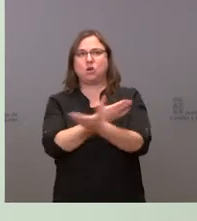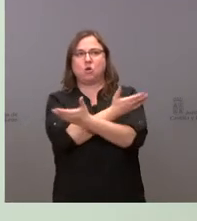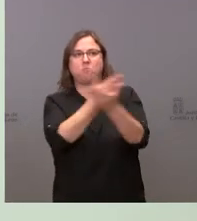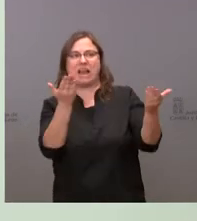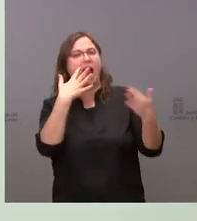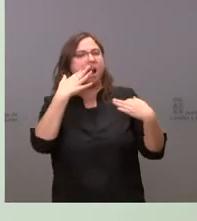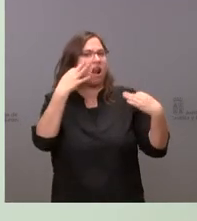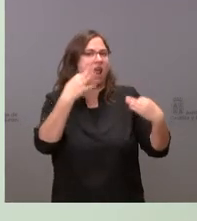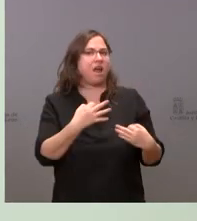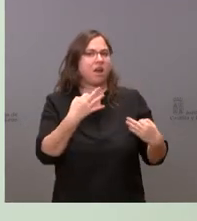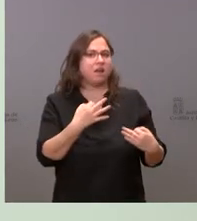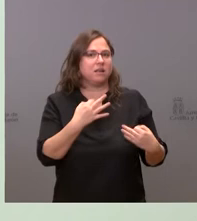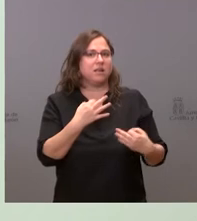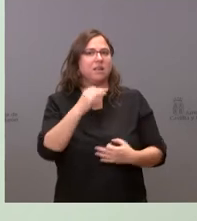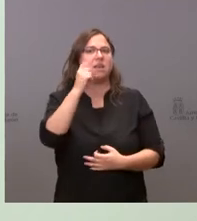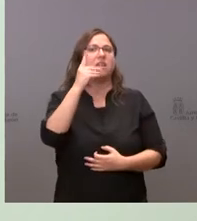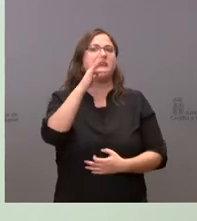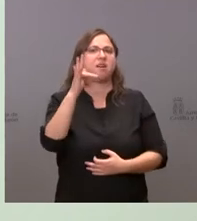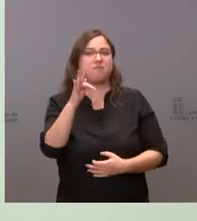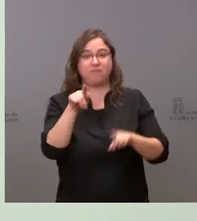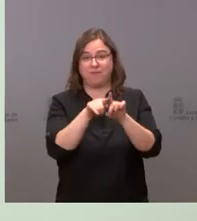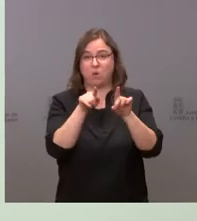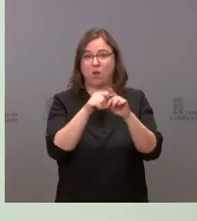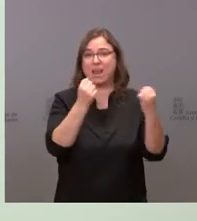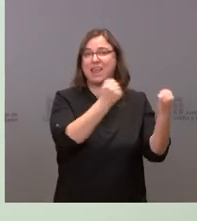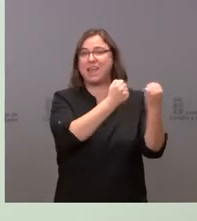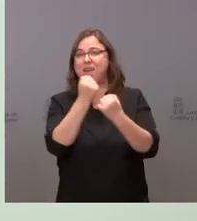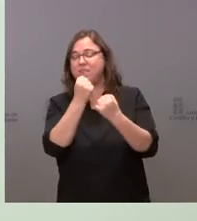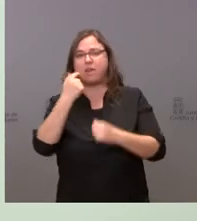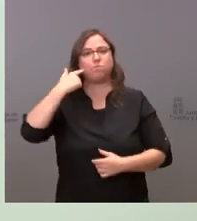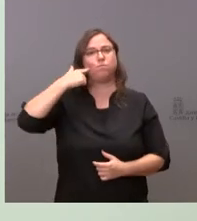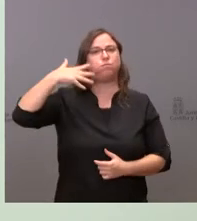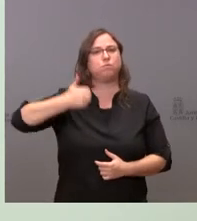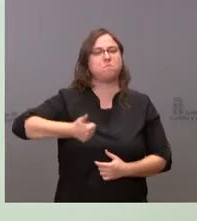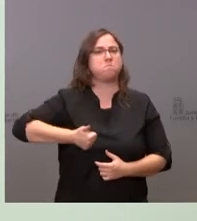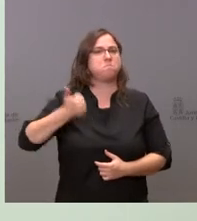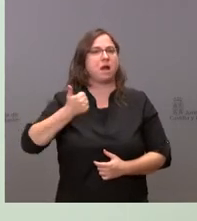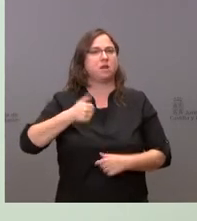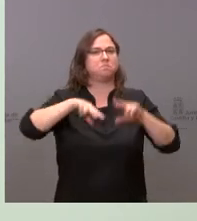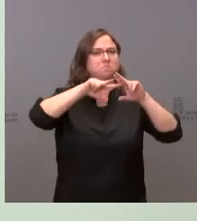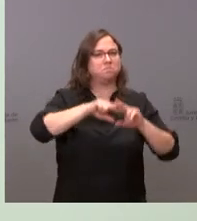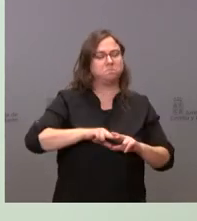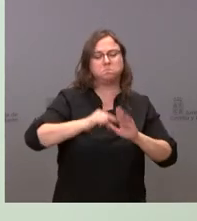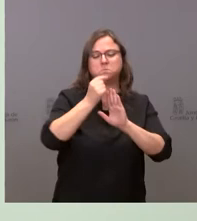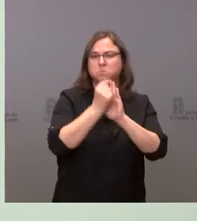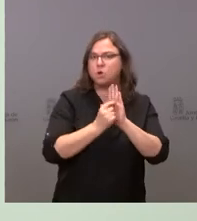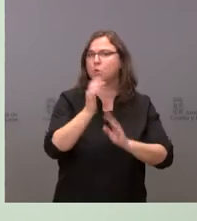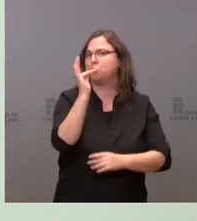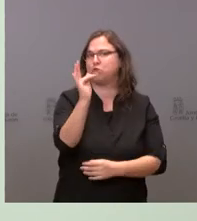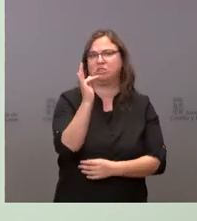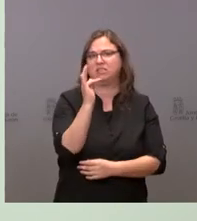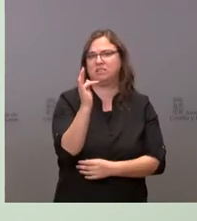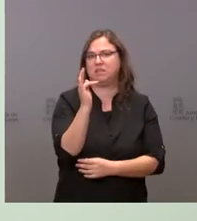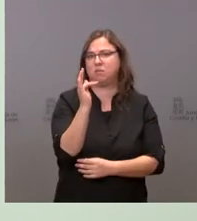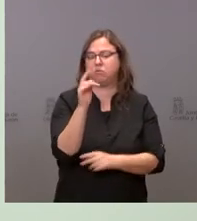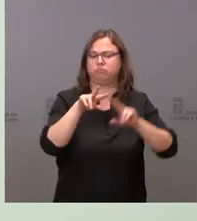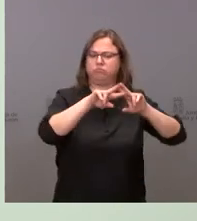vicepresidente. La AIREF, una de las entidades de mayor prestigio y más reconocidas, valora muy positivamente el